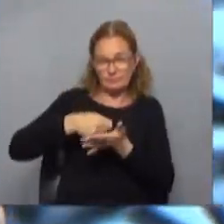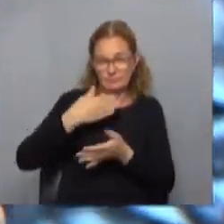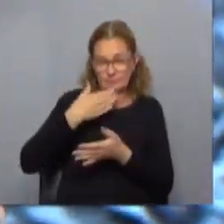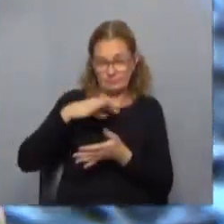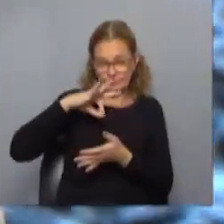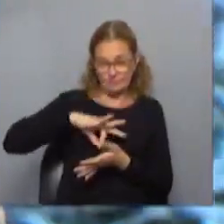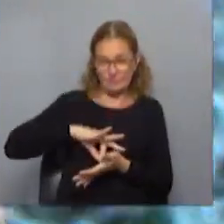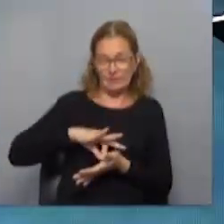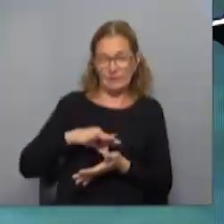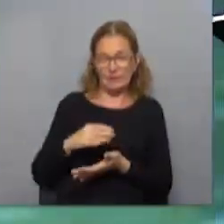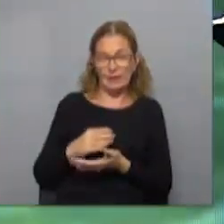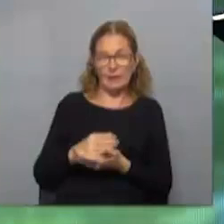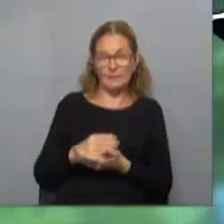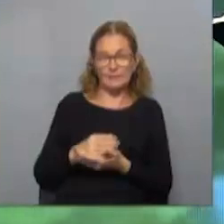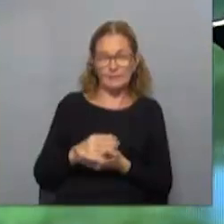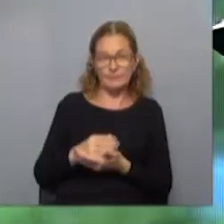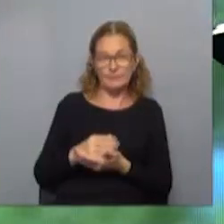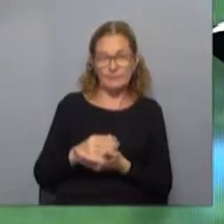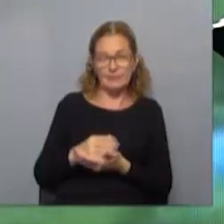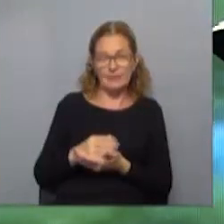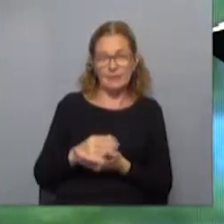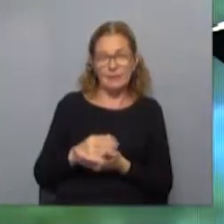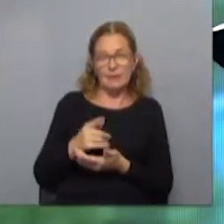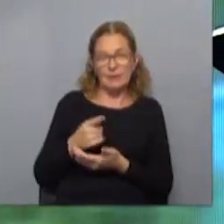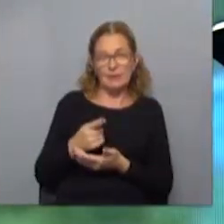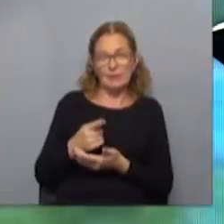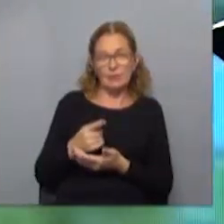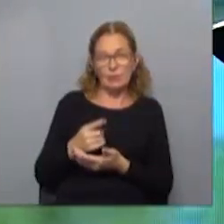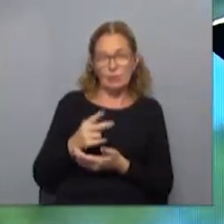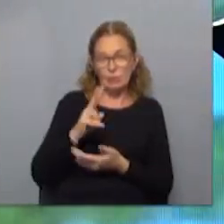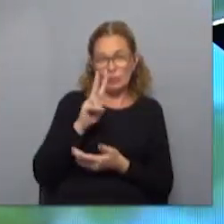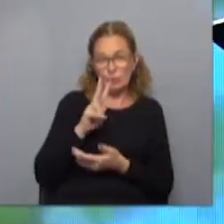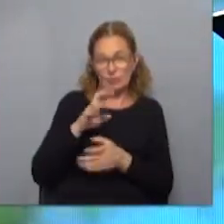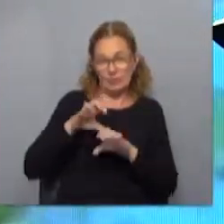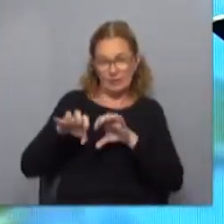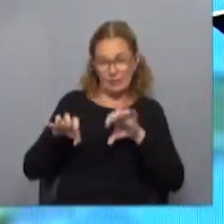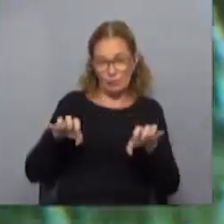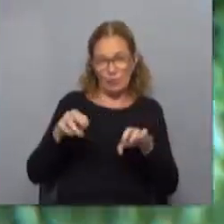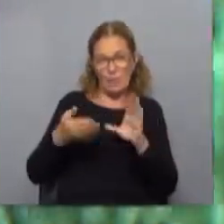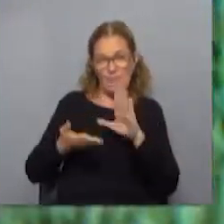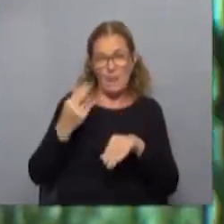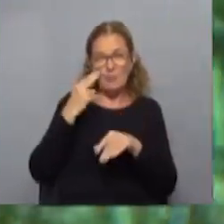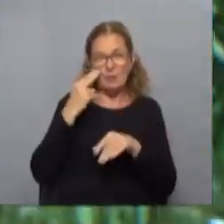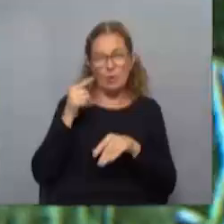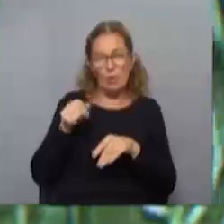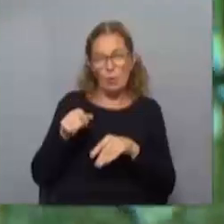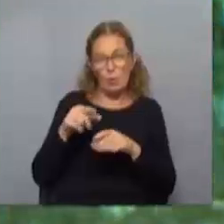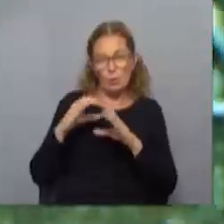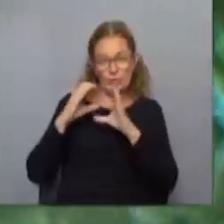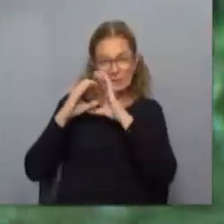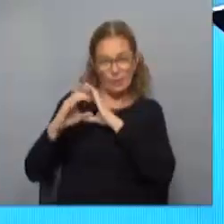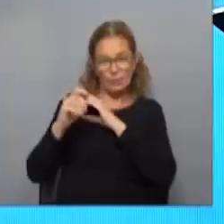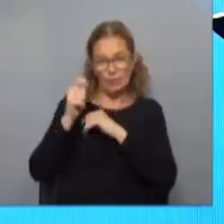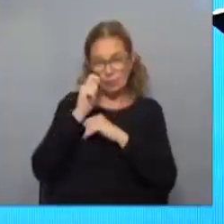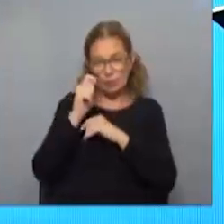en salarios. La exoneración de los aportes patronales fue para dos de los sectores que han sido muy afectados. Uno es el transporte turístico